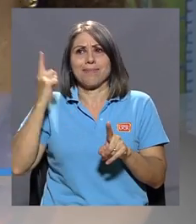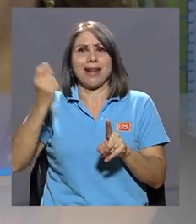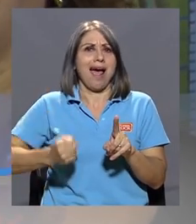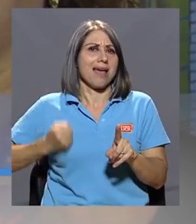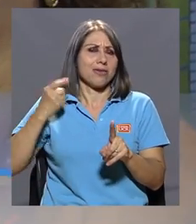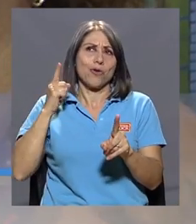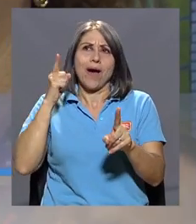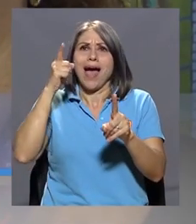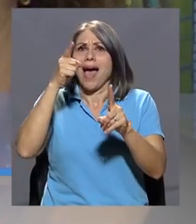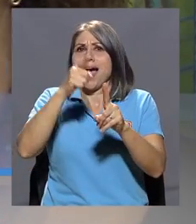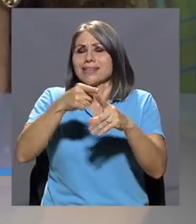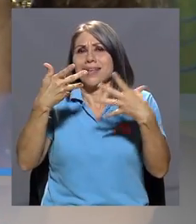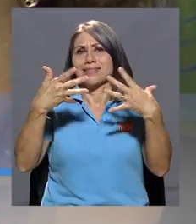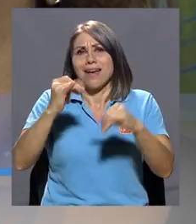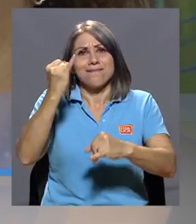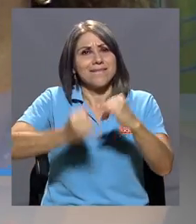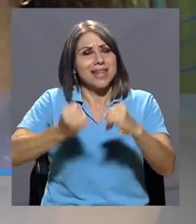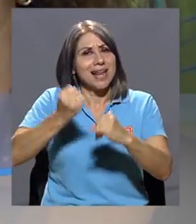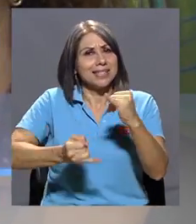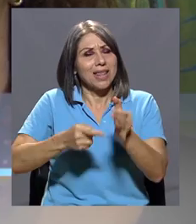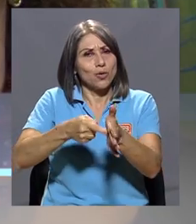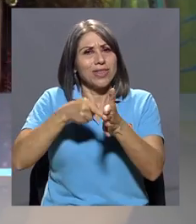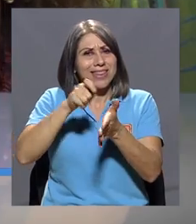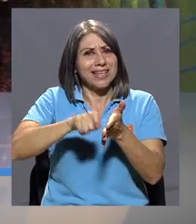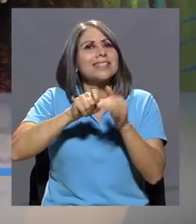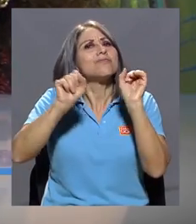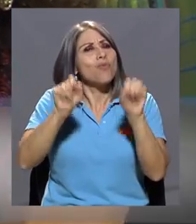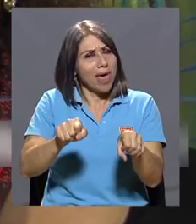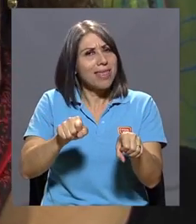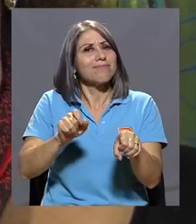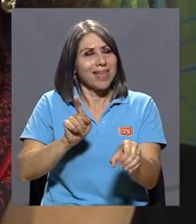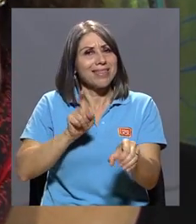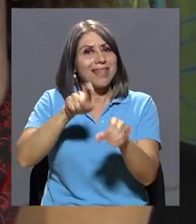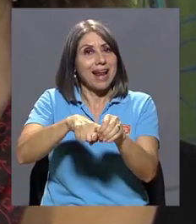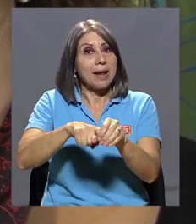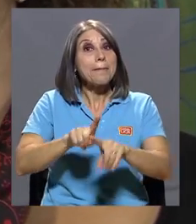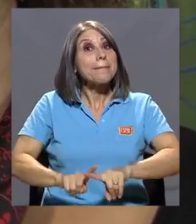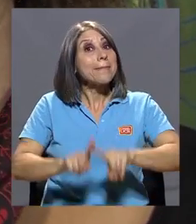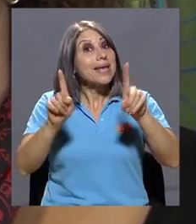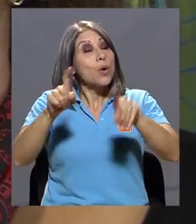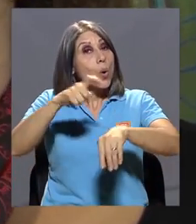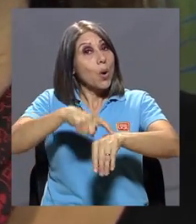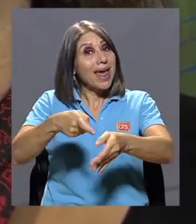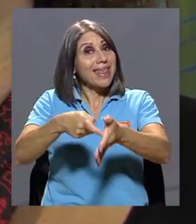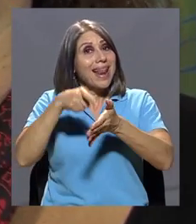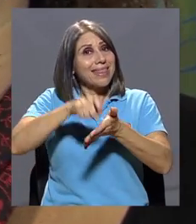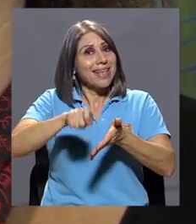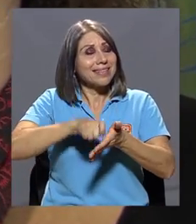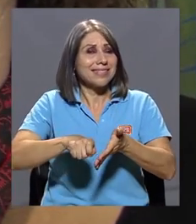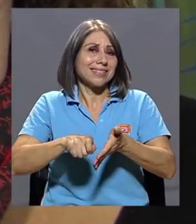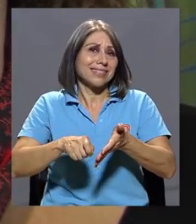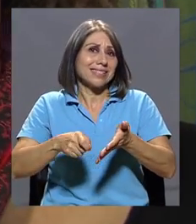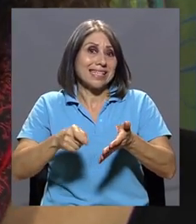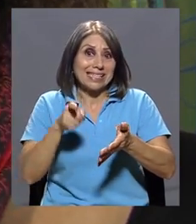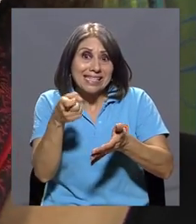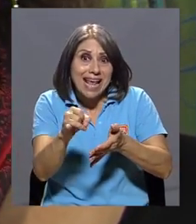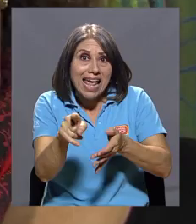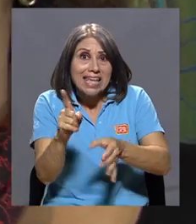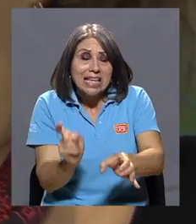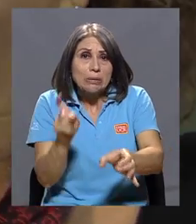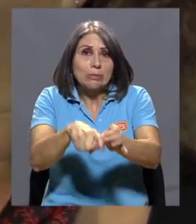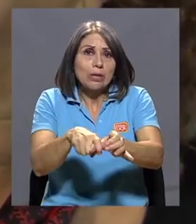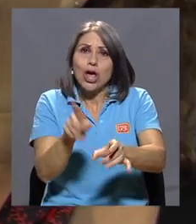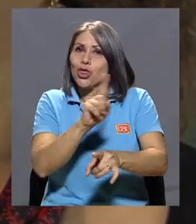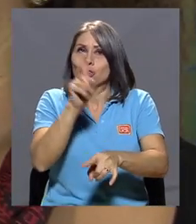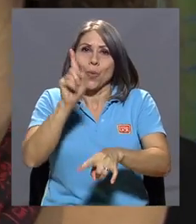año hasta cuando están ya finalizando su tesis, solo que a la hora de la tesis no podrían tomarlo como tal, sino